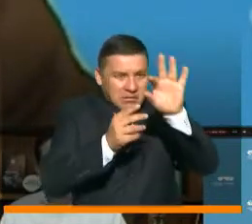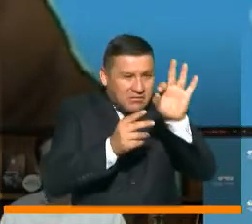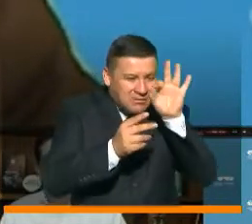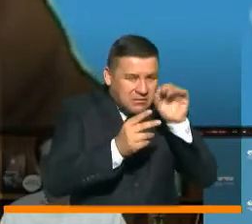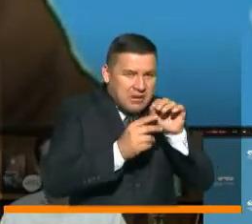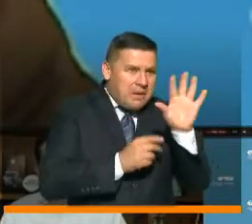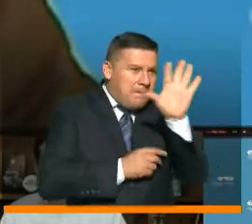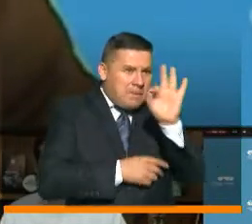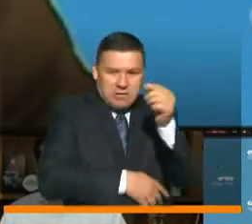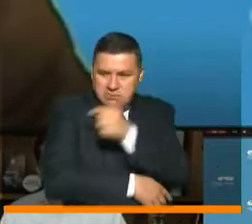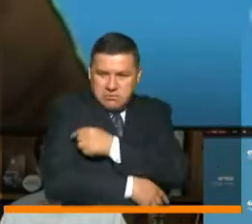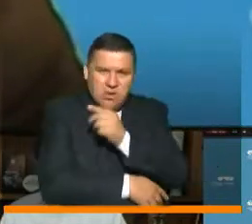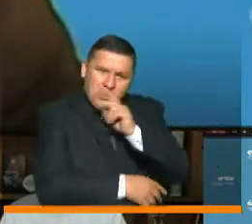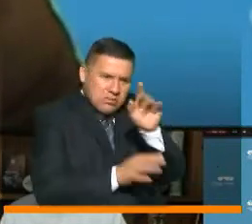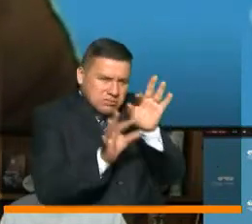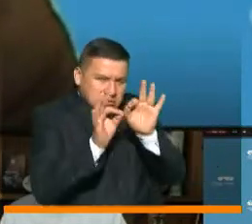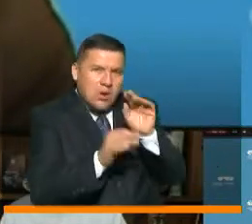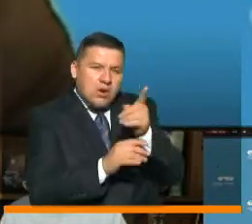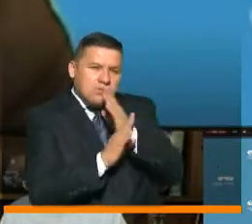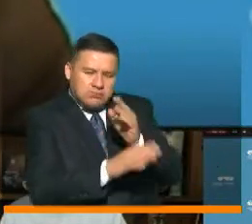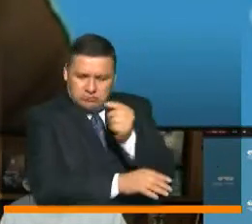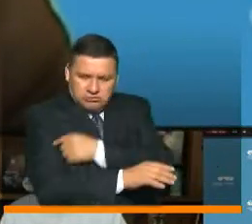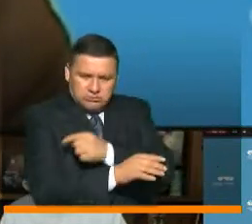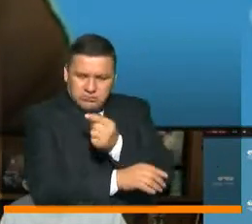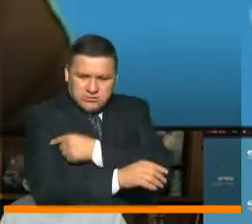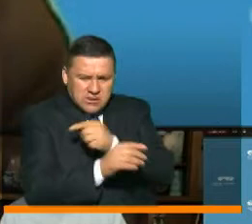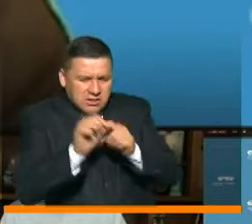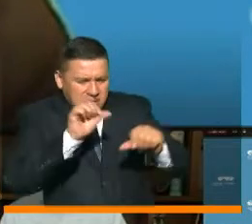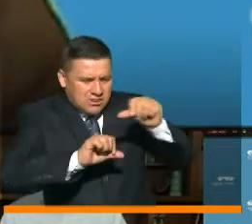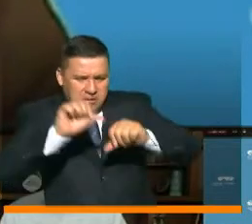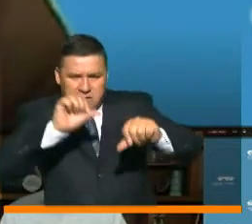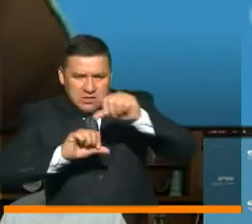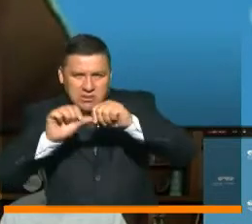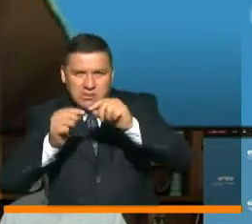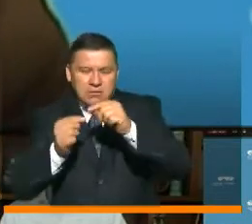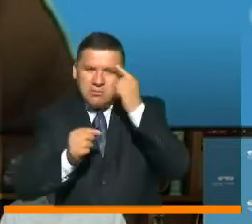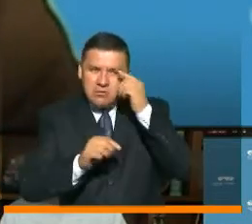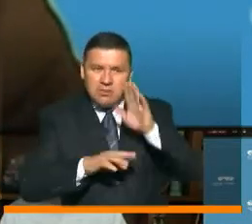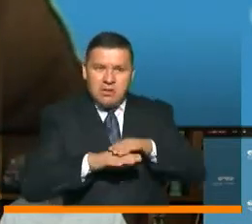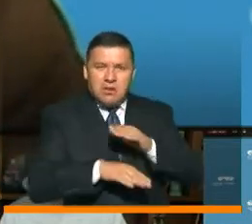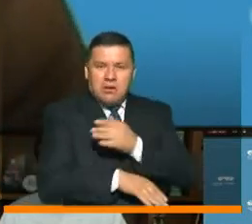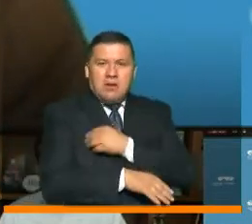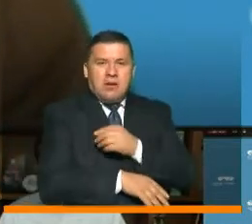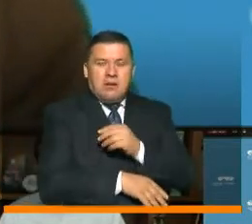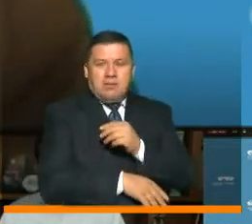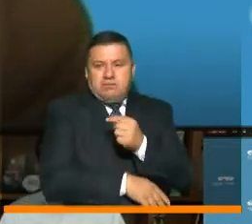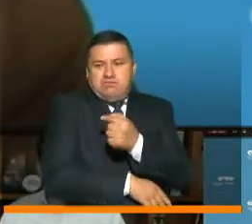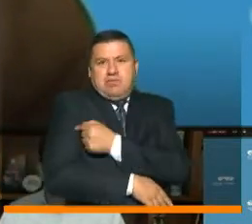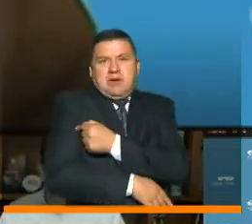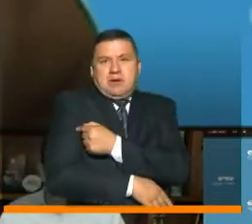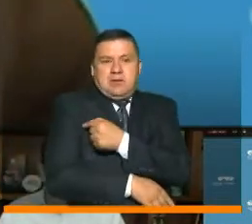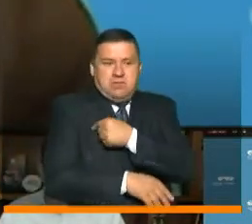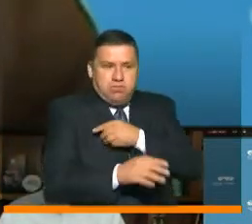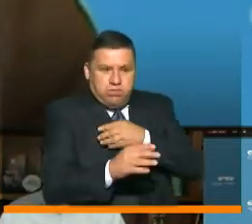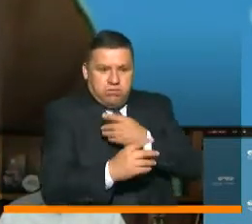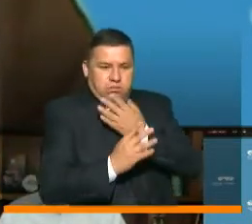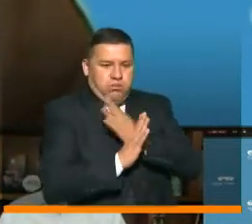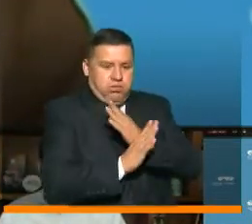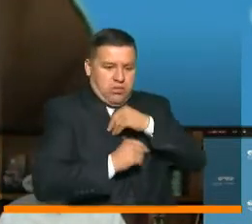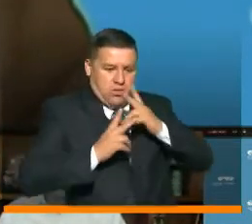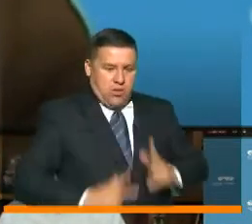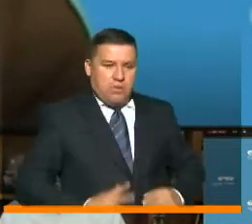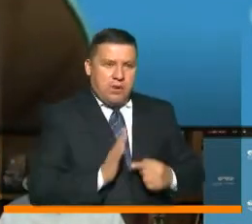hacen con virus inactivado y las que se hacen lo que se llama el vector viral. Como